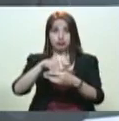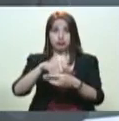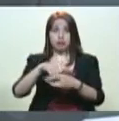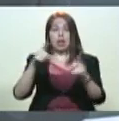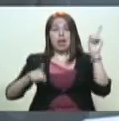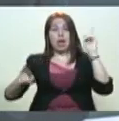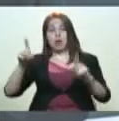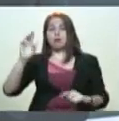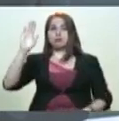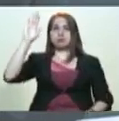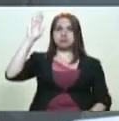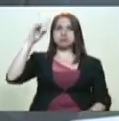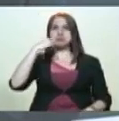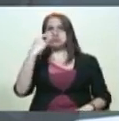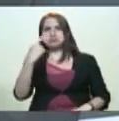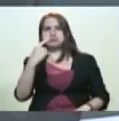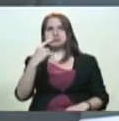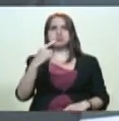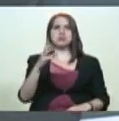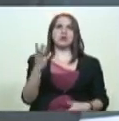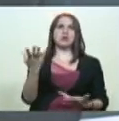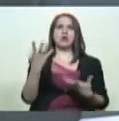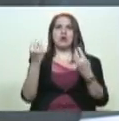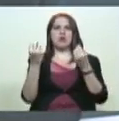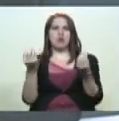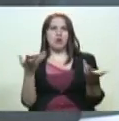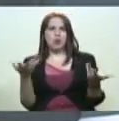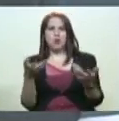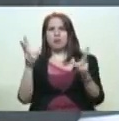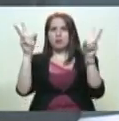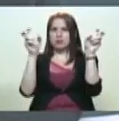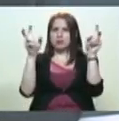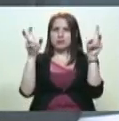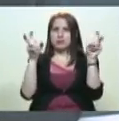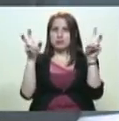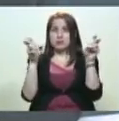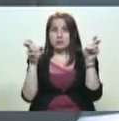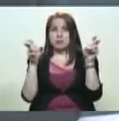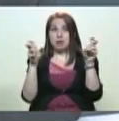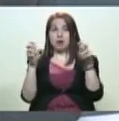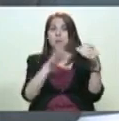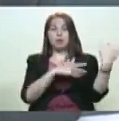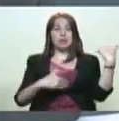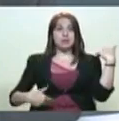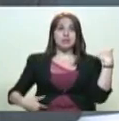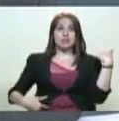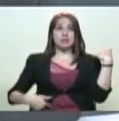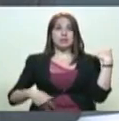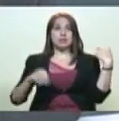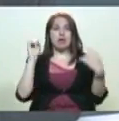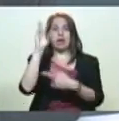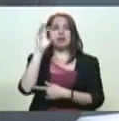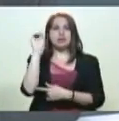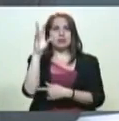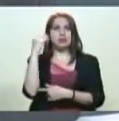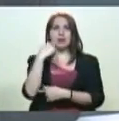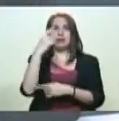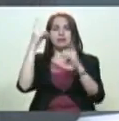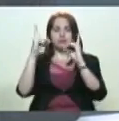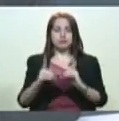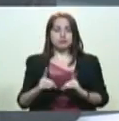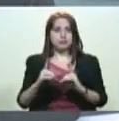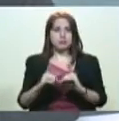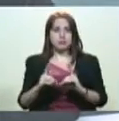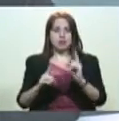constituyentistas o constituyentes respecto a este tema. La presidenta de la Asamblea, Delcy Rodríguez, decidió